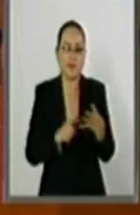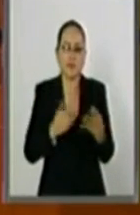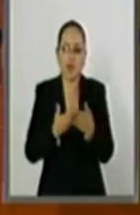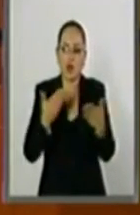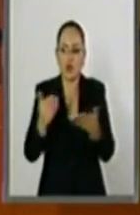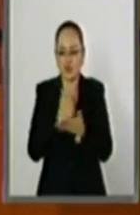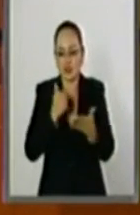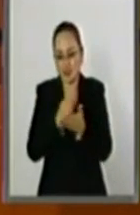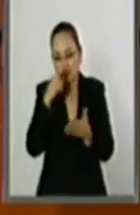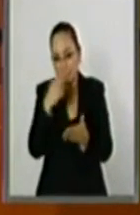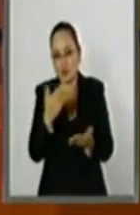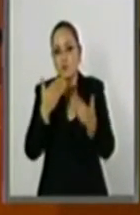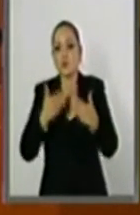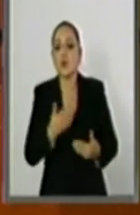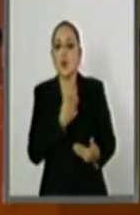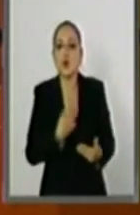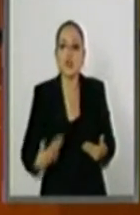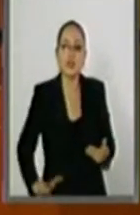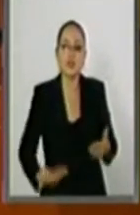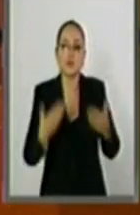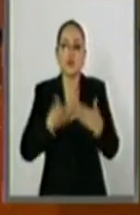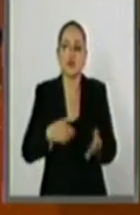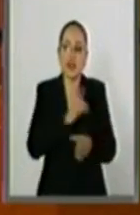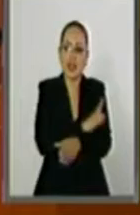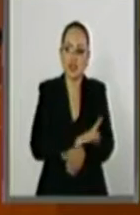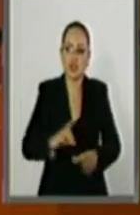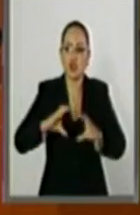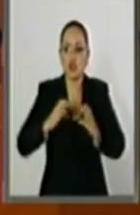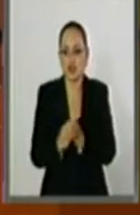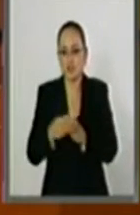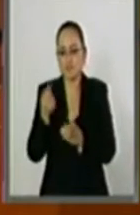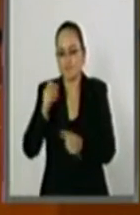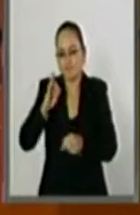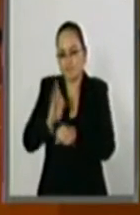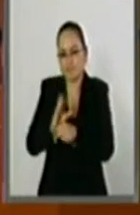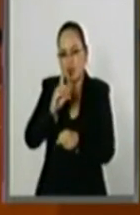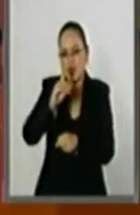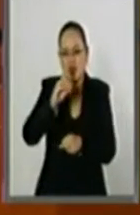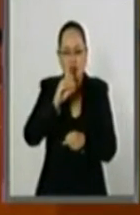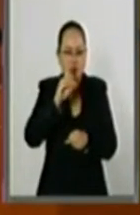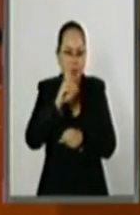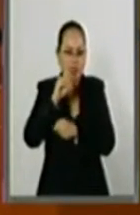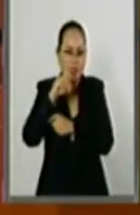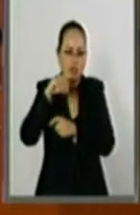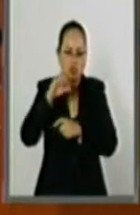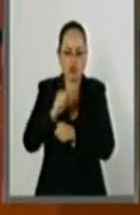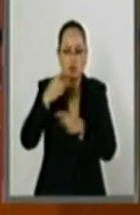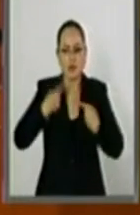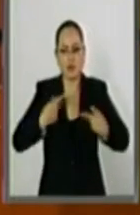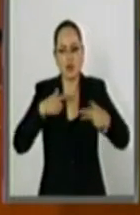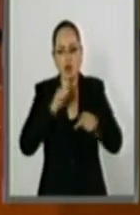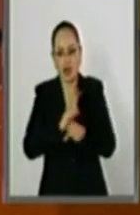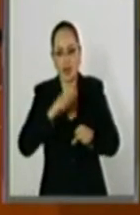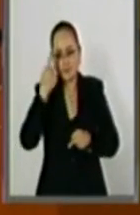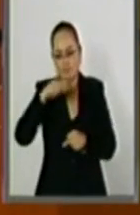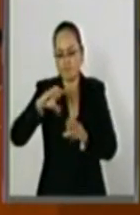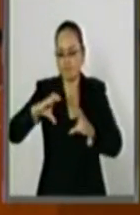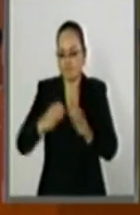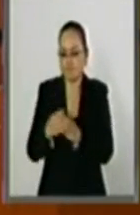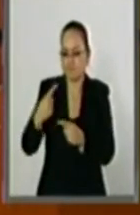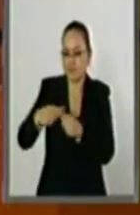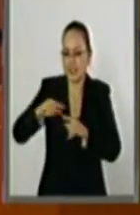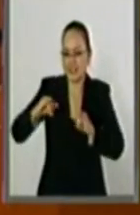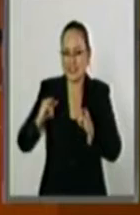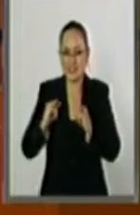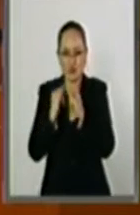ahora Ciudad de México, los municipios, las delegaciones en materia de protección de datos personales en posesión de sujetos obligados.